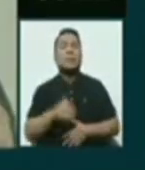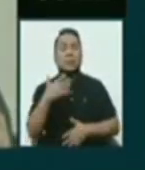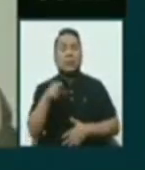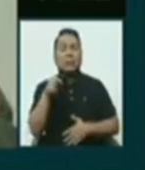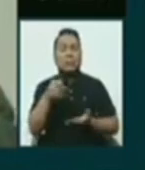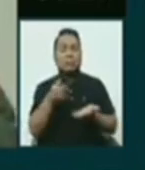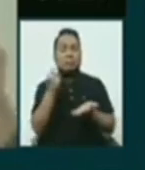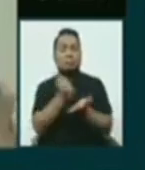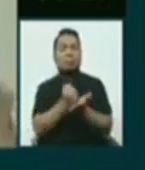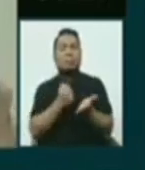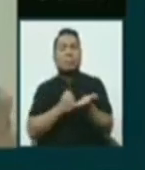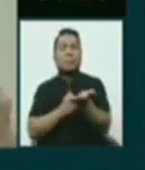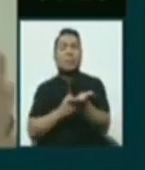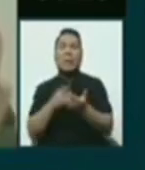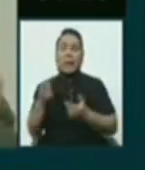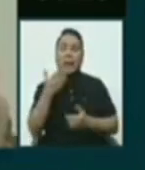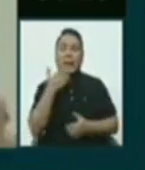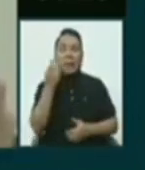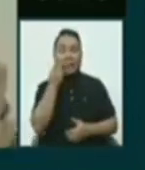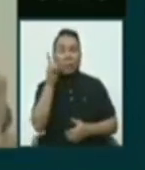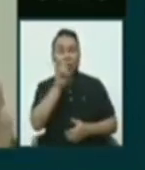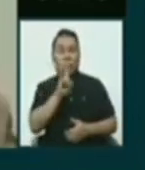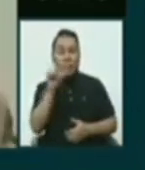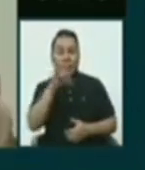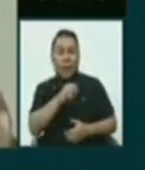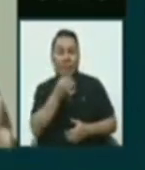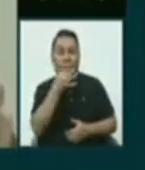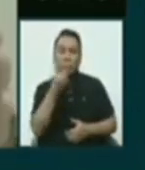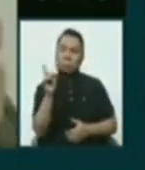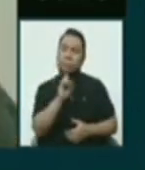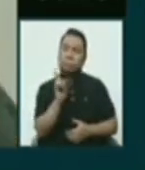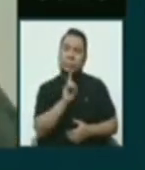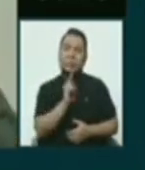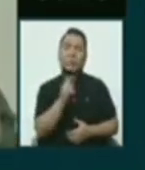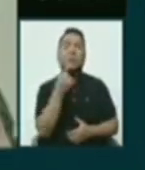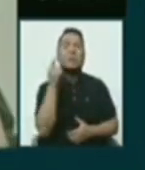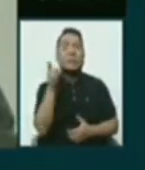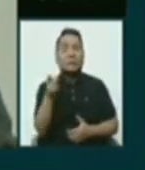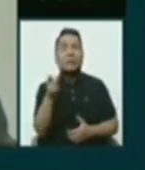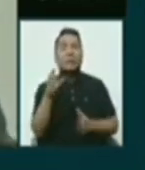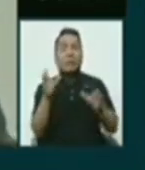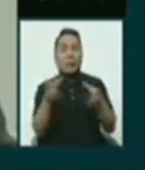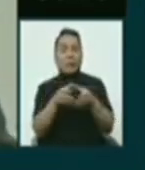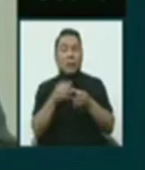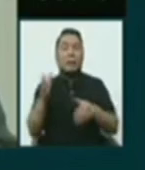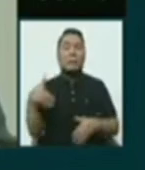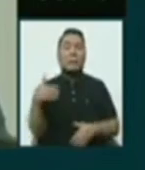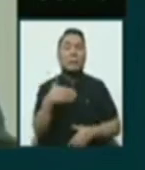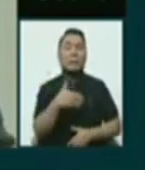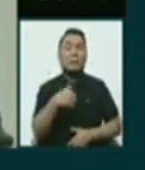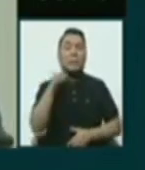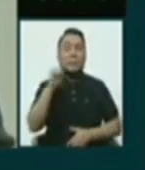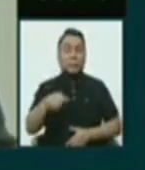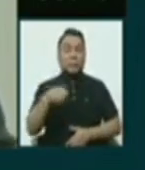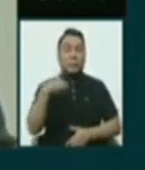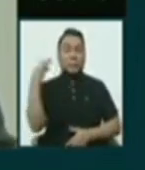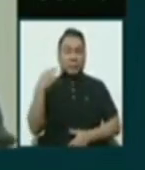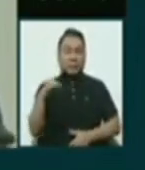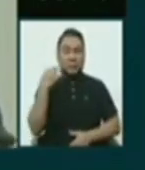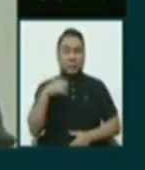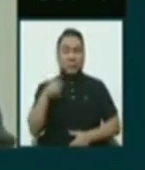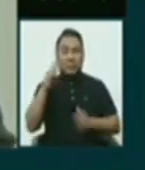aquí y vamos a malusar. A eso es que nos vamos nosotros, los del partido del FREPAC. estaremos siempre